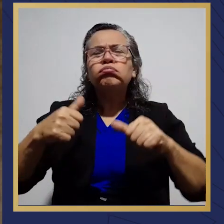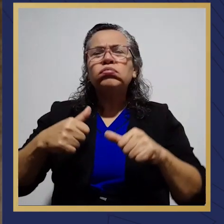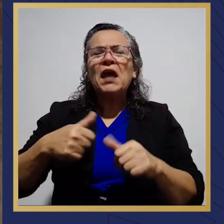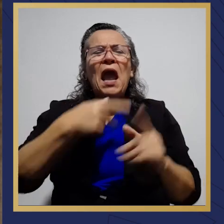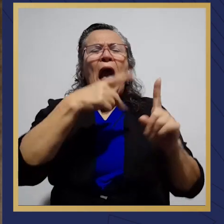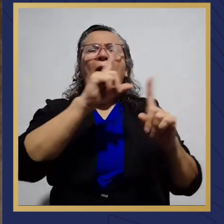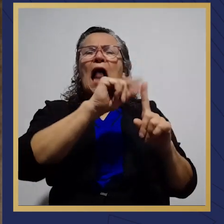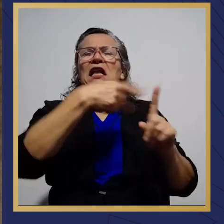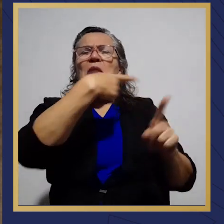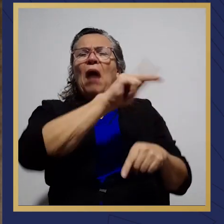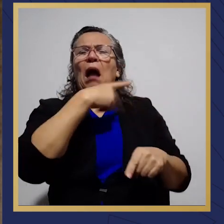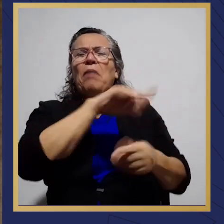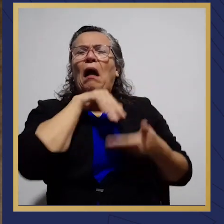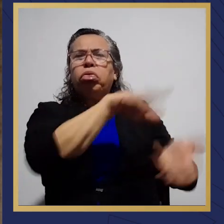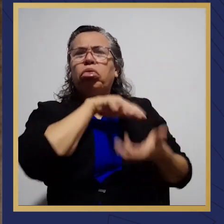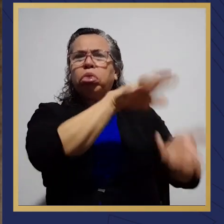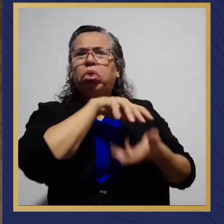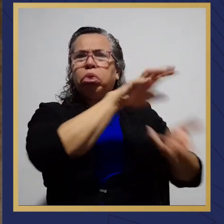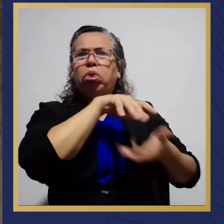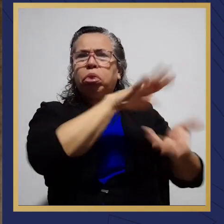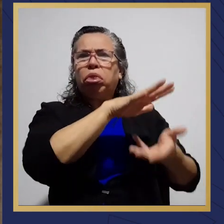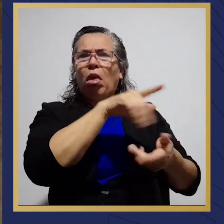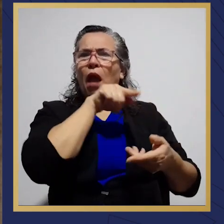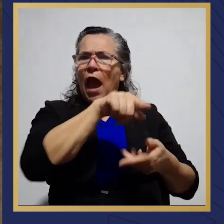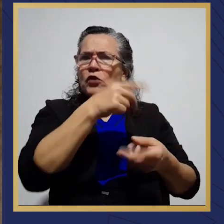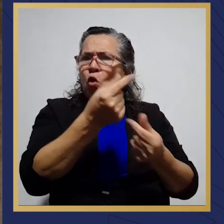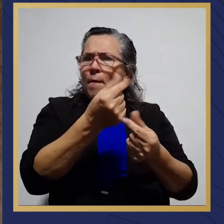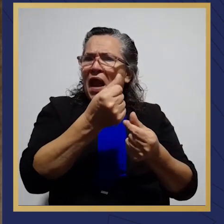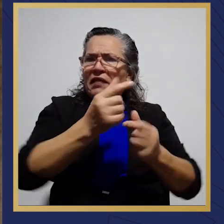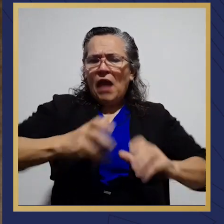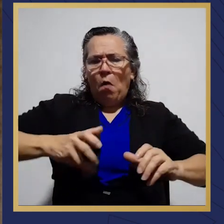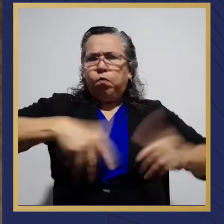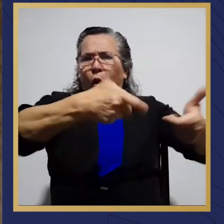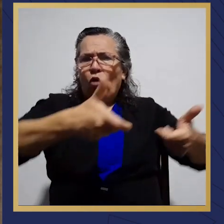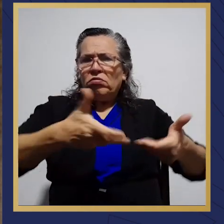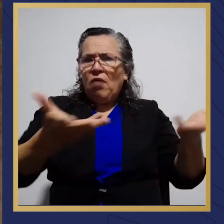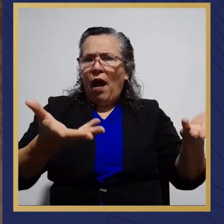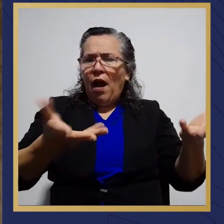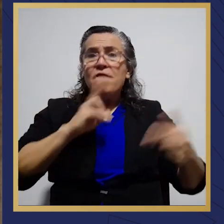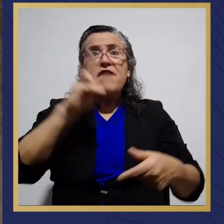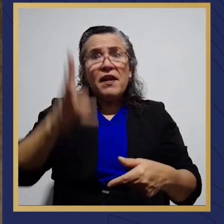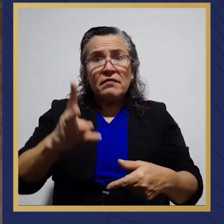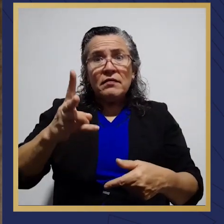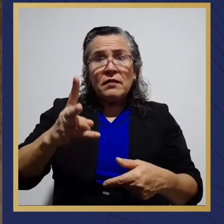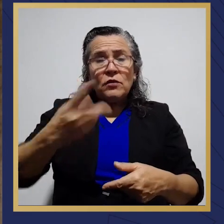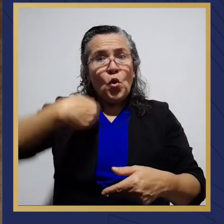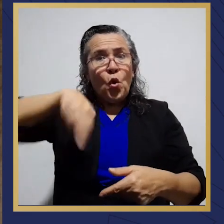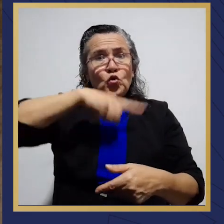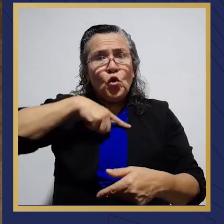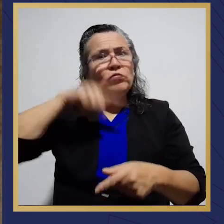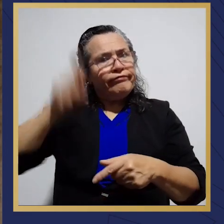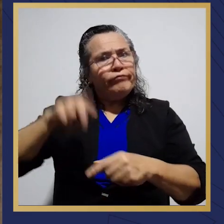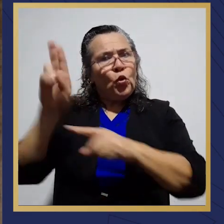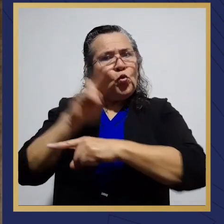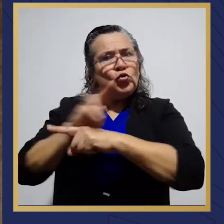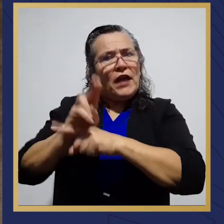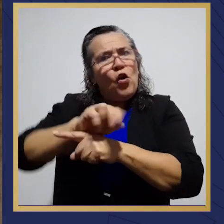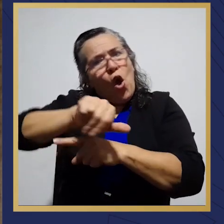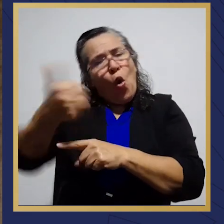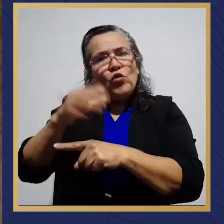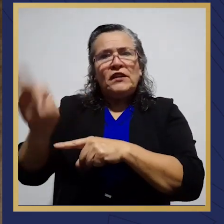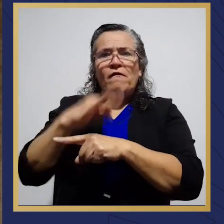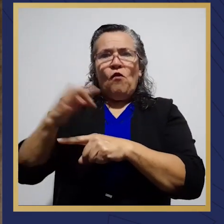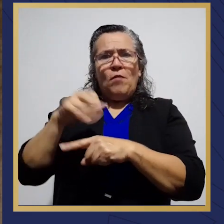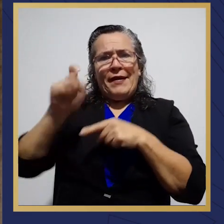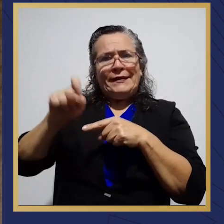de que pagan los alquileres los gobiernos porque eso es una plata botada. Realmente que la estamos utilizando,